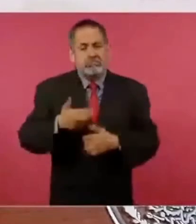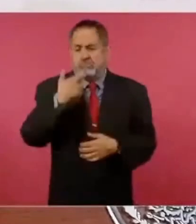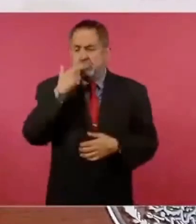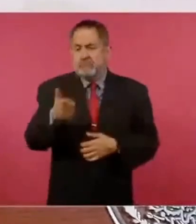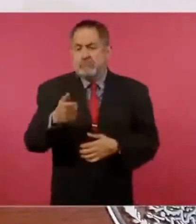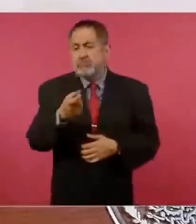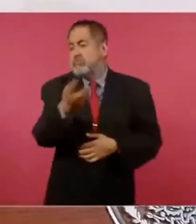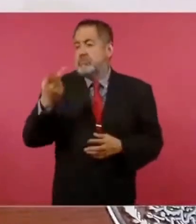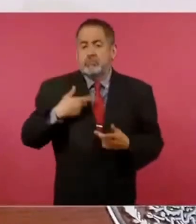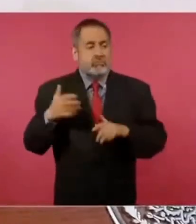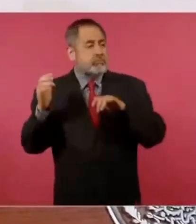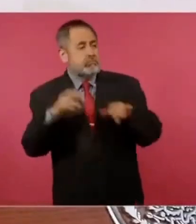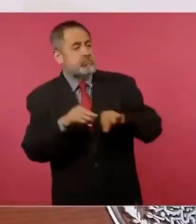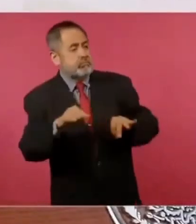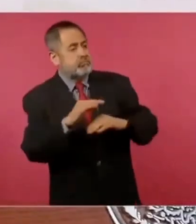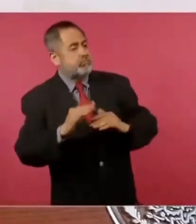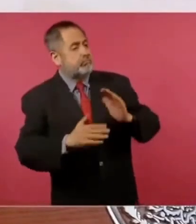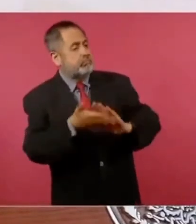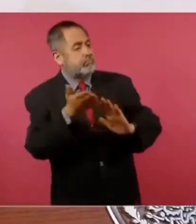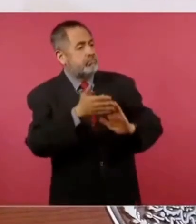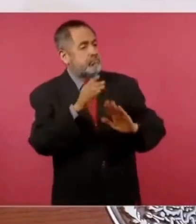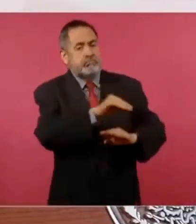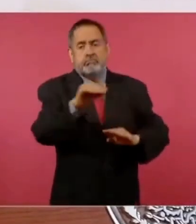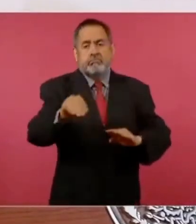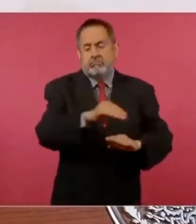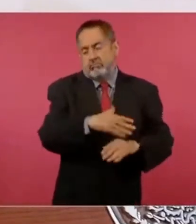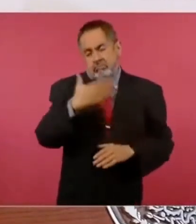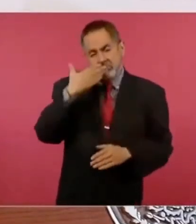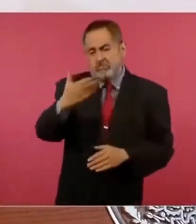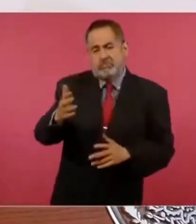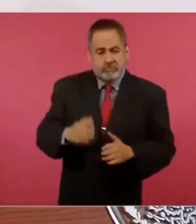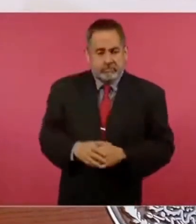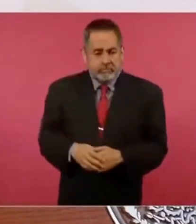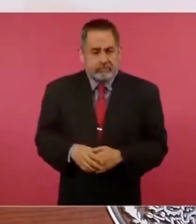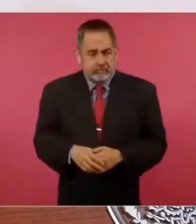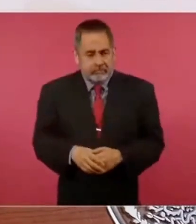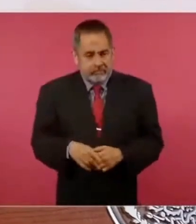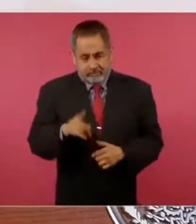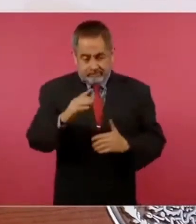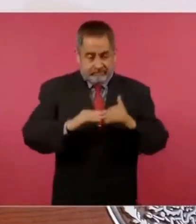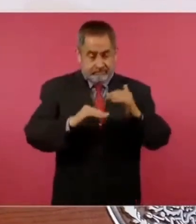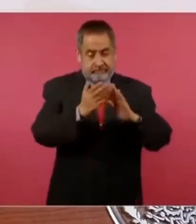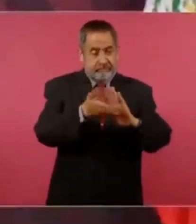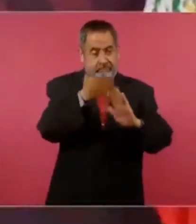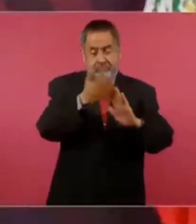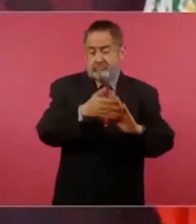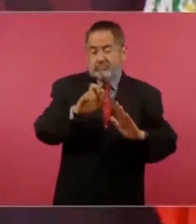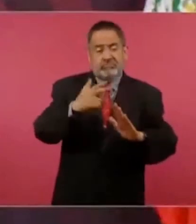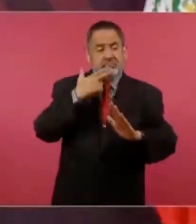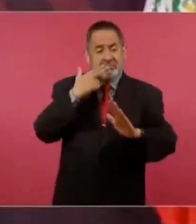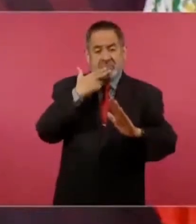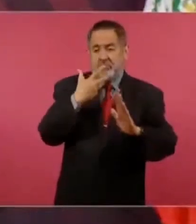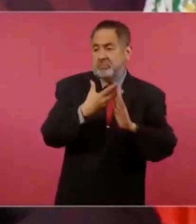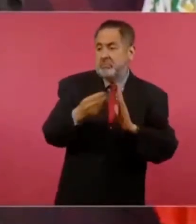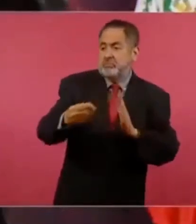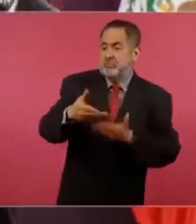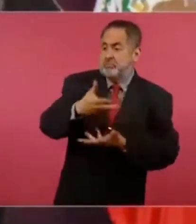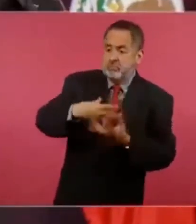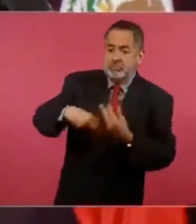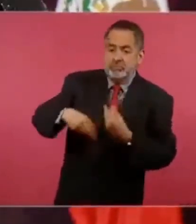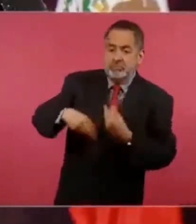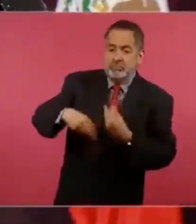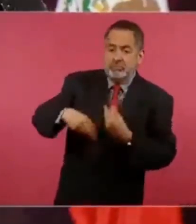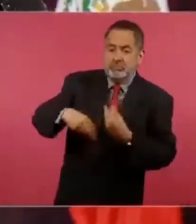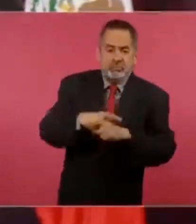empleos, tiene un efecto multiplicador. La industria de la construcción se hacen las